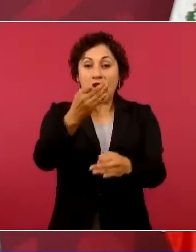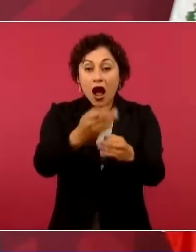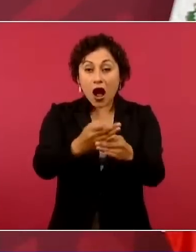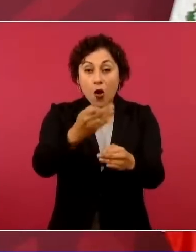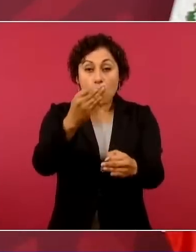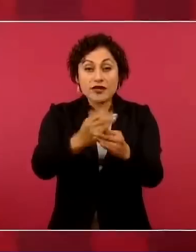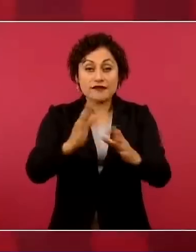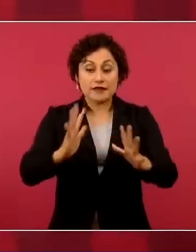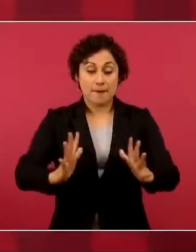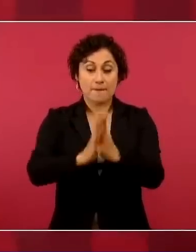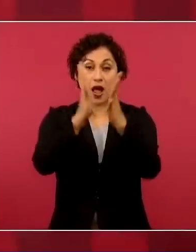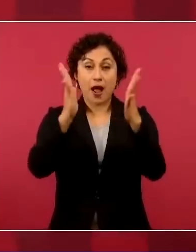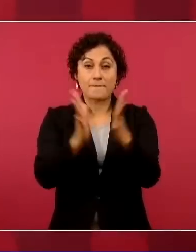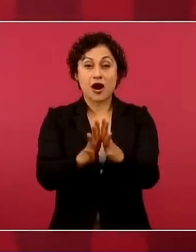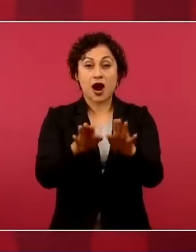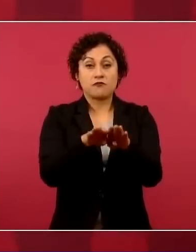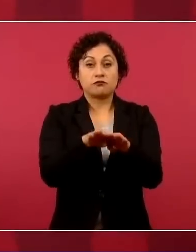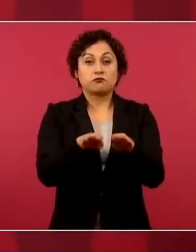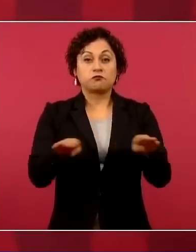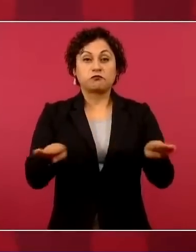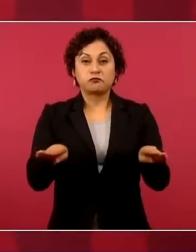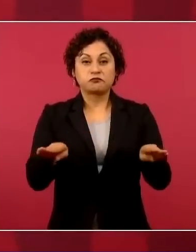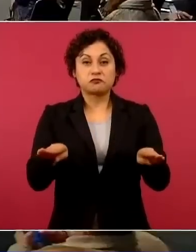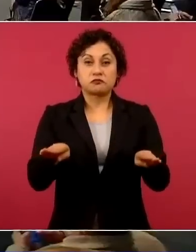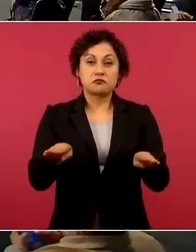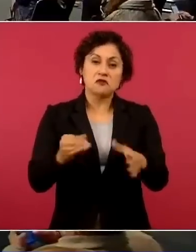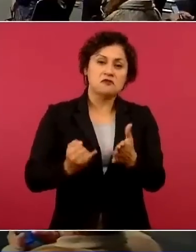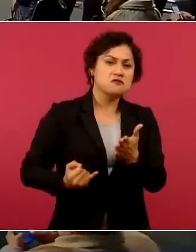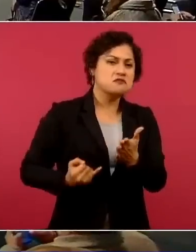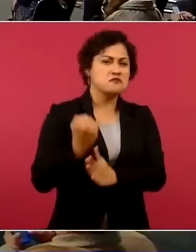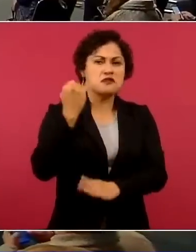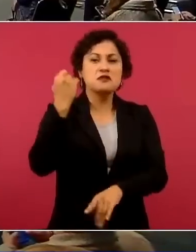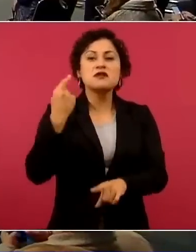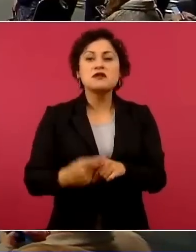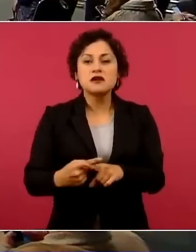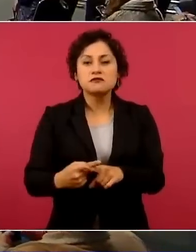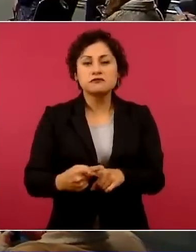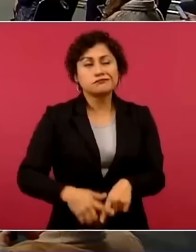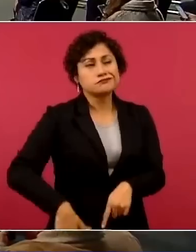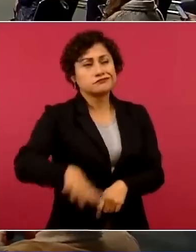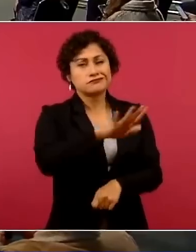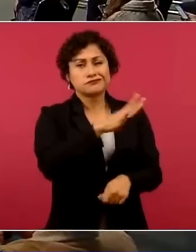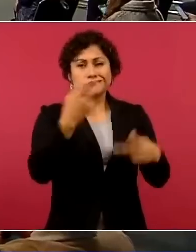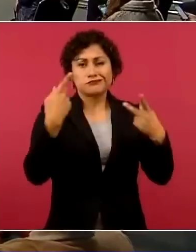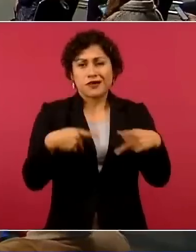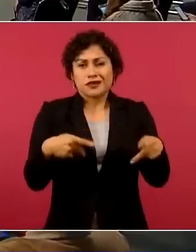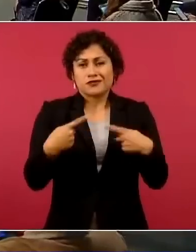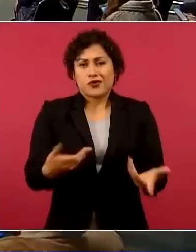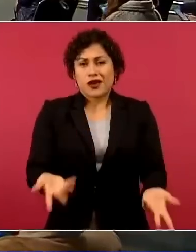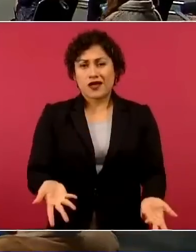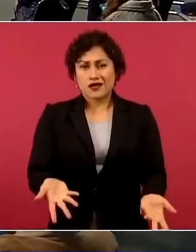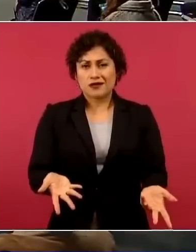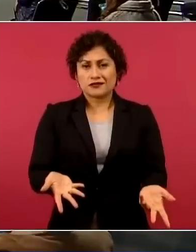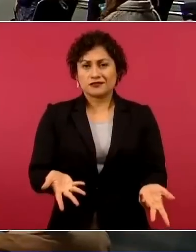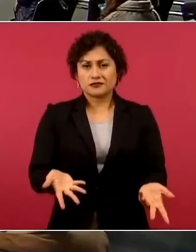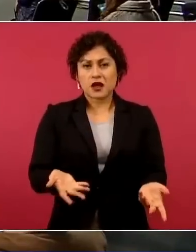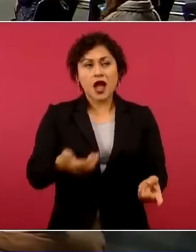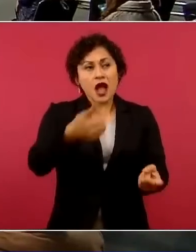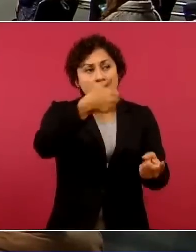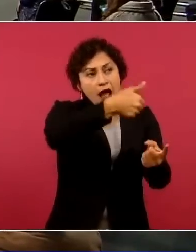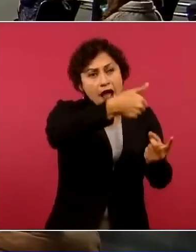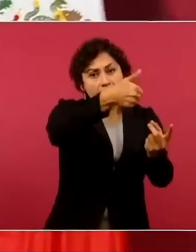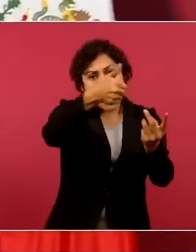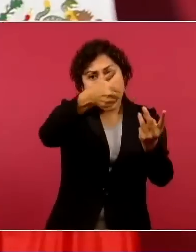ciudadano, cada quien va y de